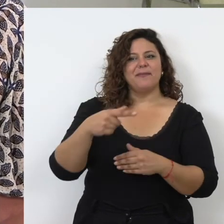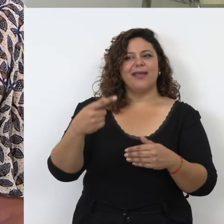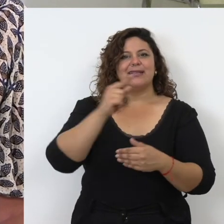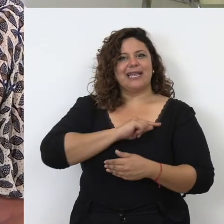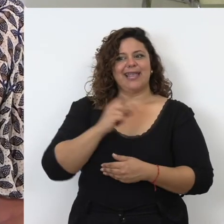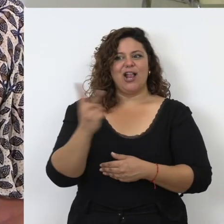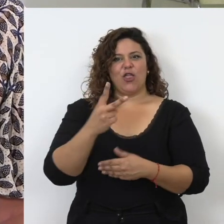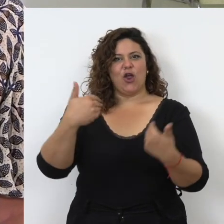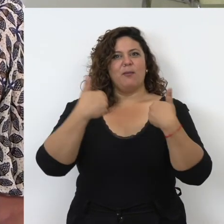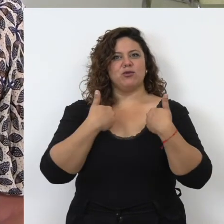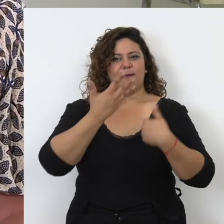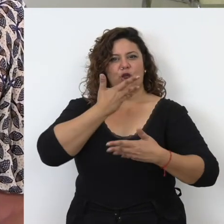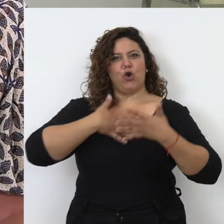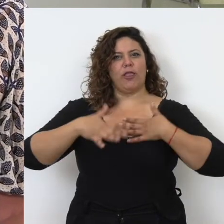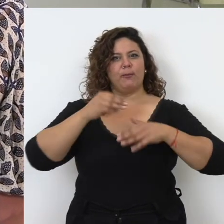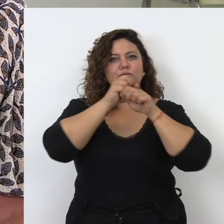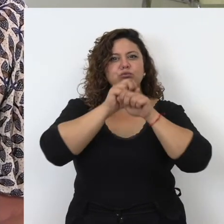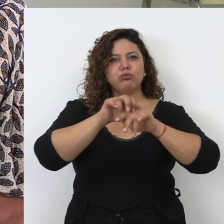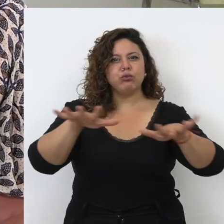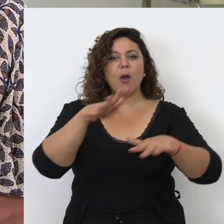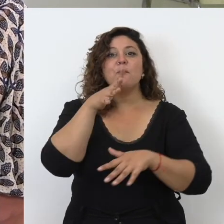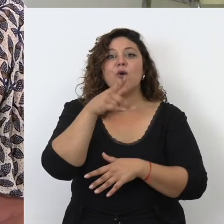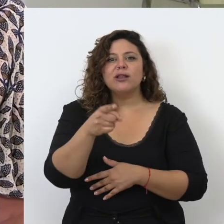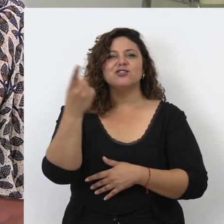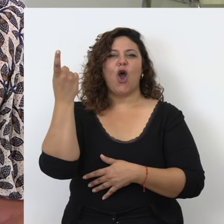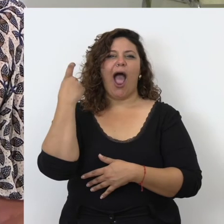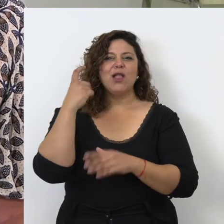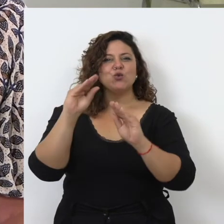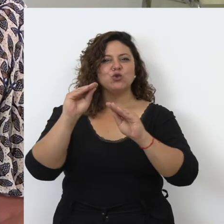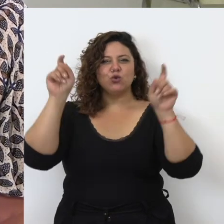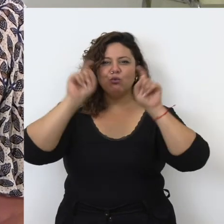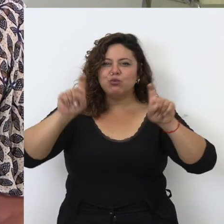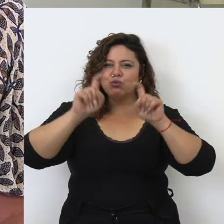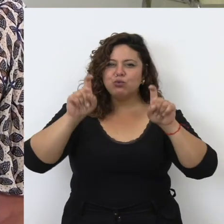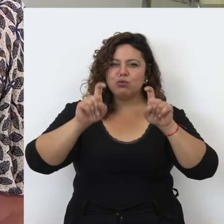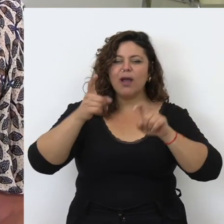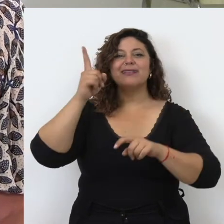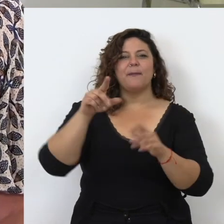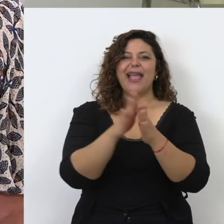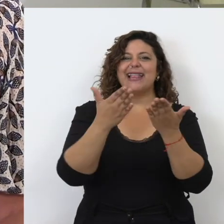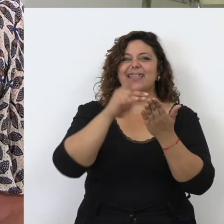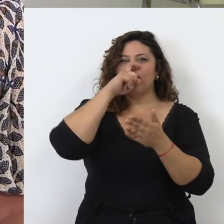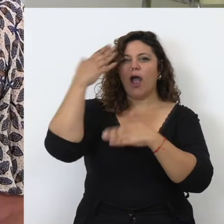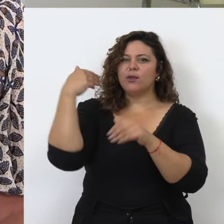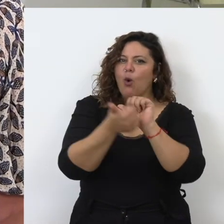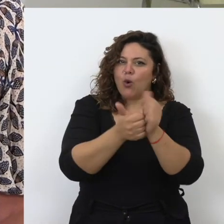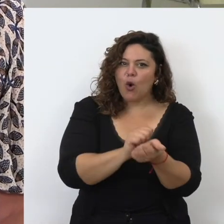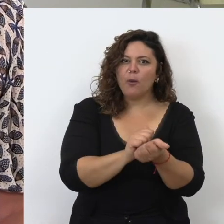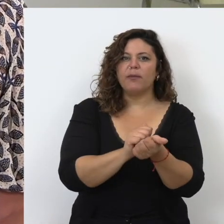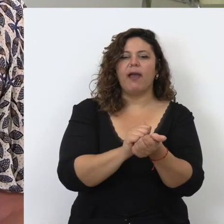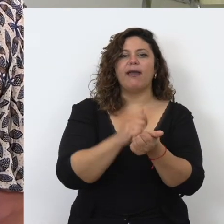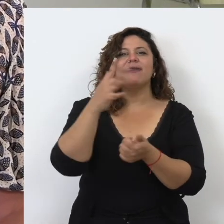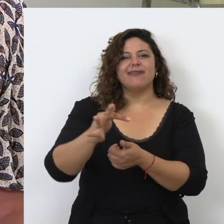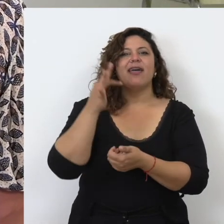transmitir el conocimiento de esta forma enseñaban a sus alumnos y copiaban los libros de los antiguos